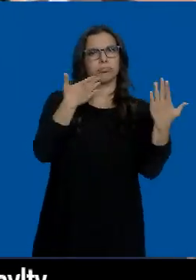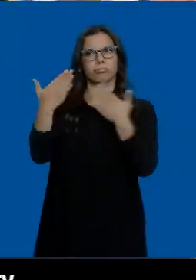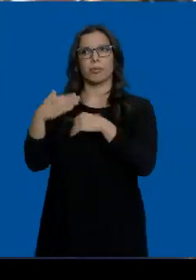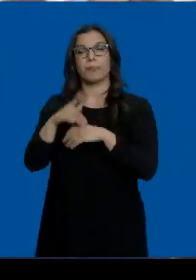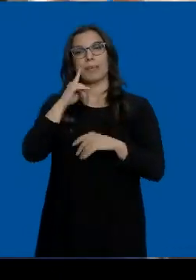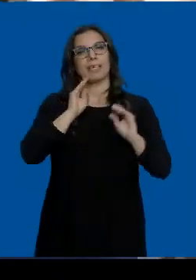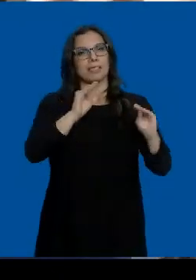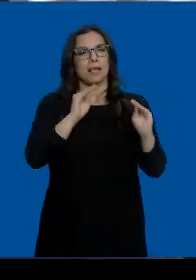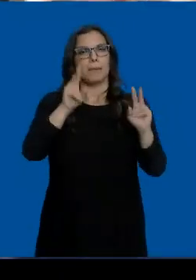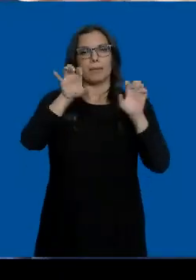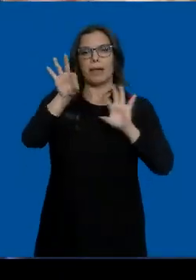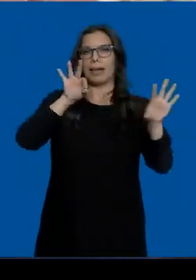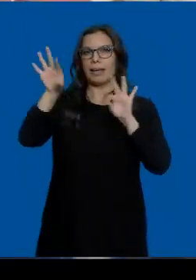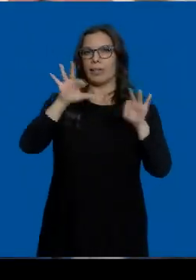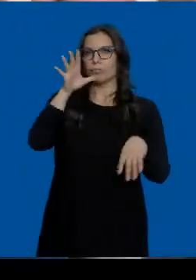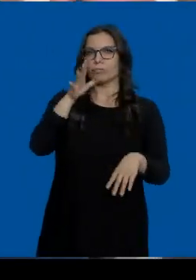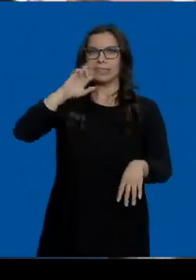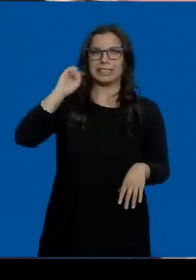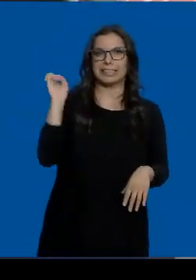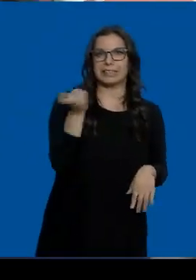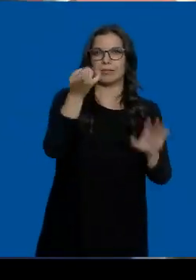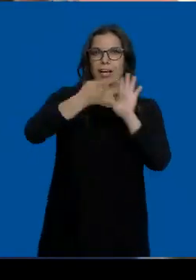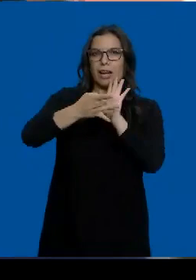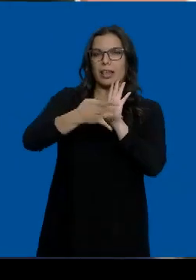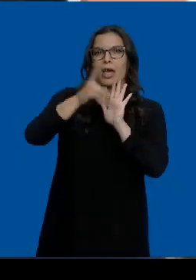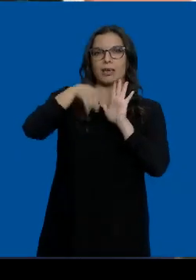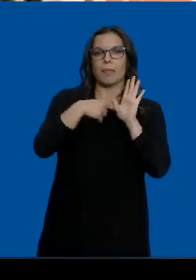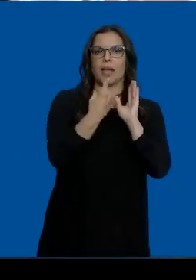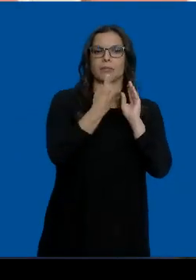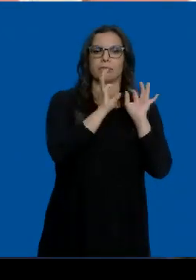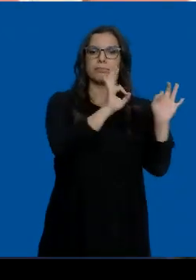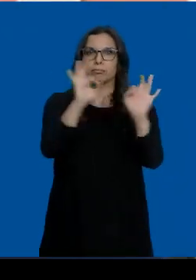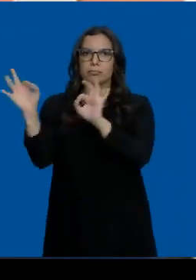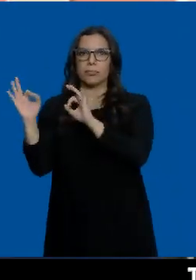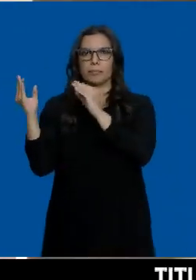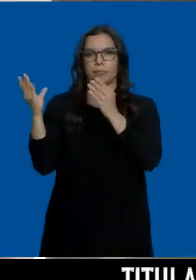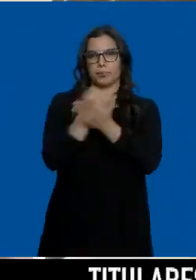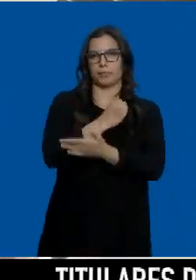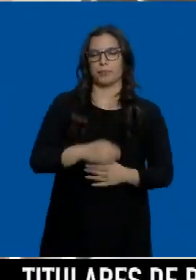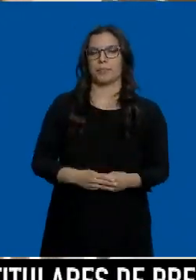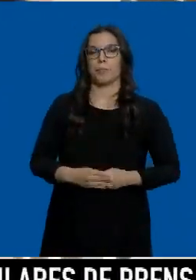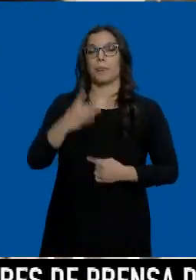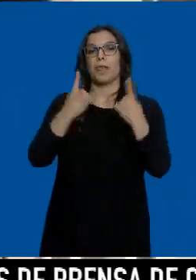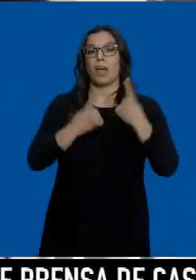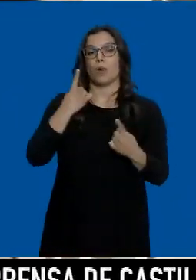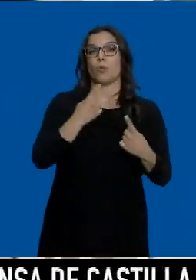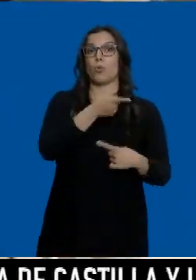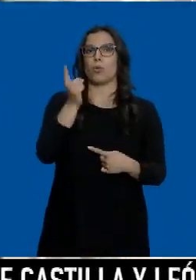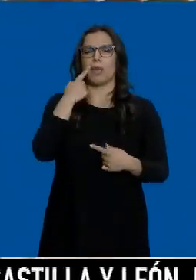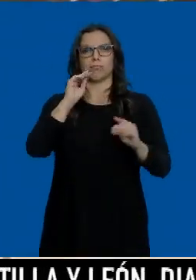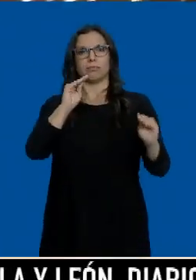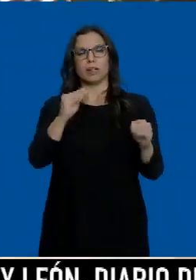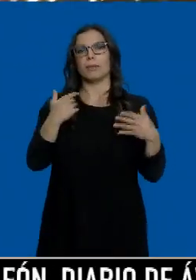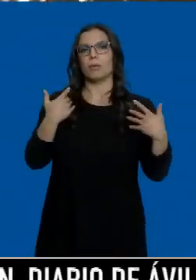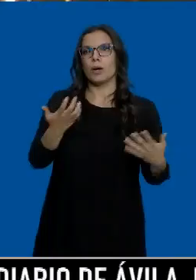llamado la atención la gran selección, la diversidad, la calidad y la distribución de la propia exposición. Algunas de las obras que más le han llamado la